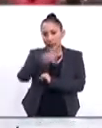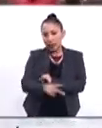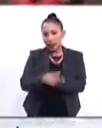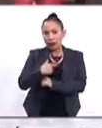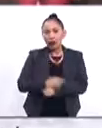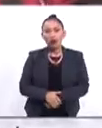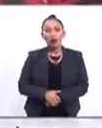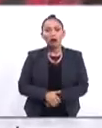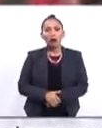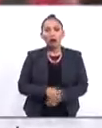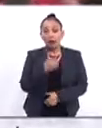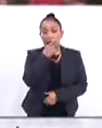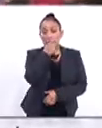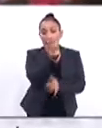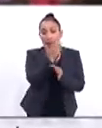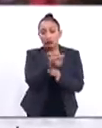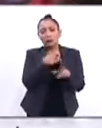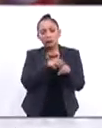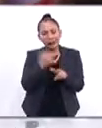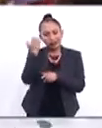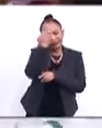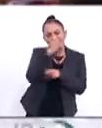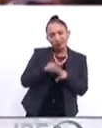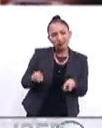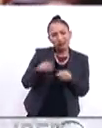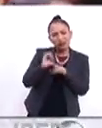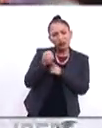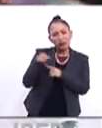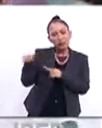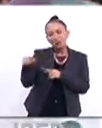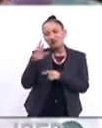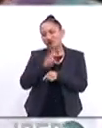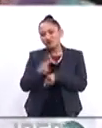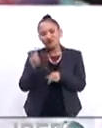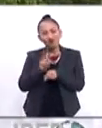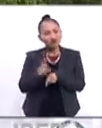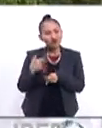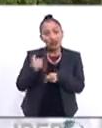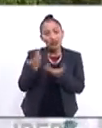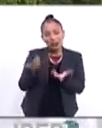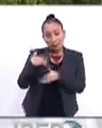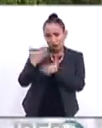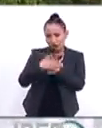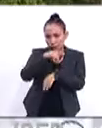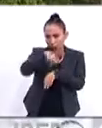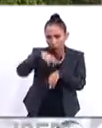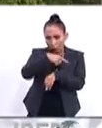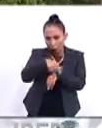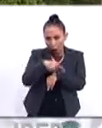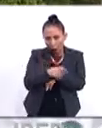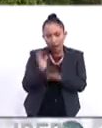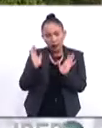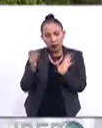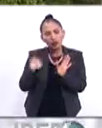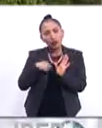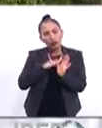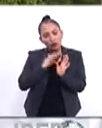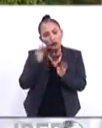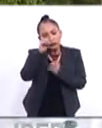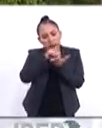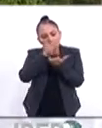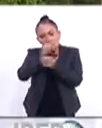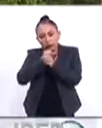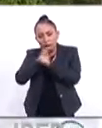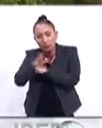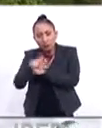de México dice que siguen analizando la situación y que en las próximas horas, dice, estamos recabando